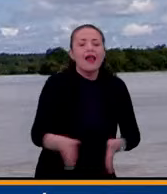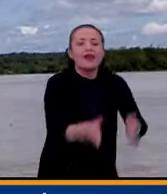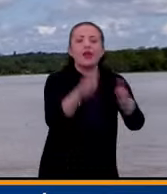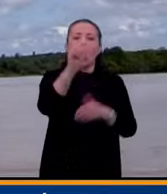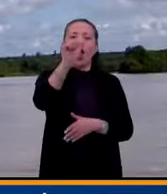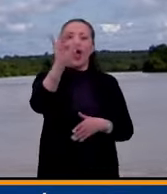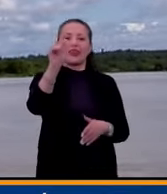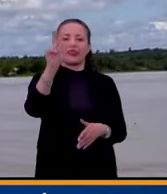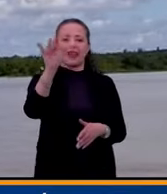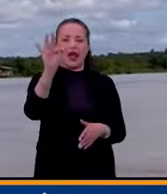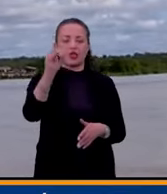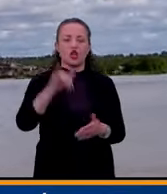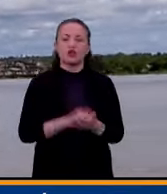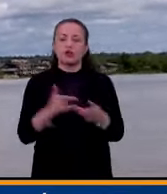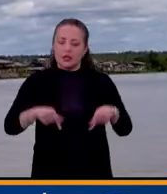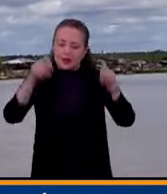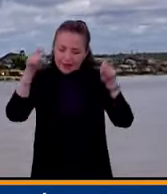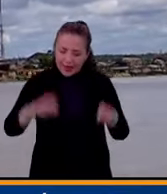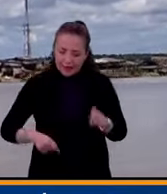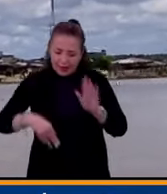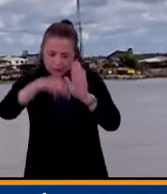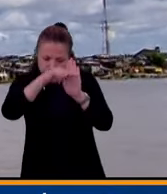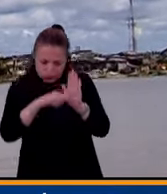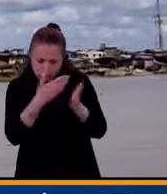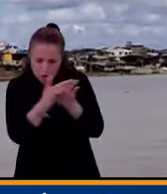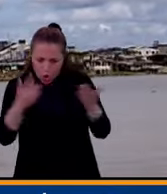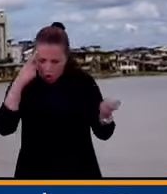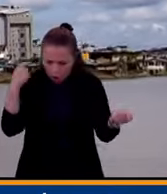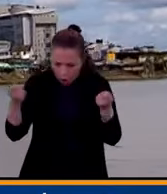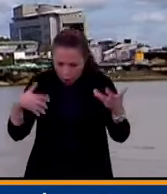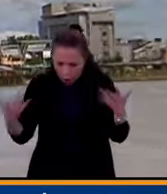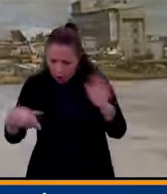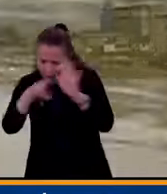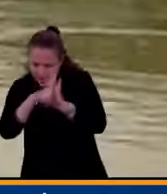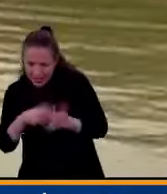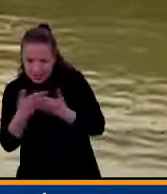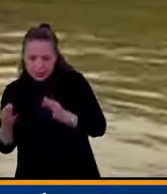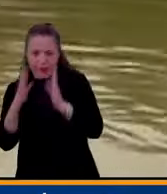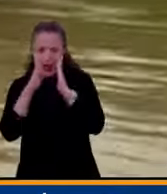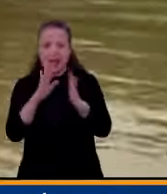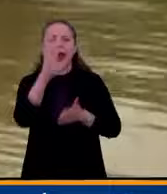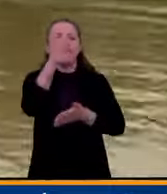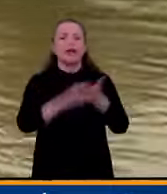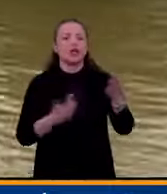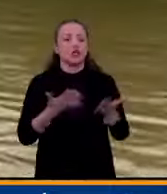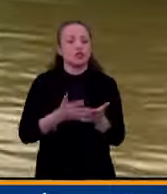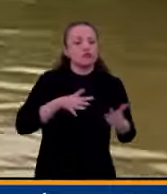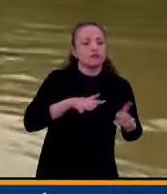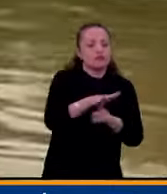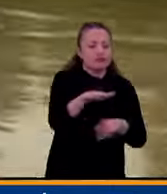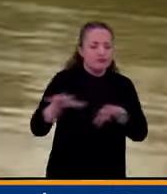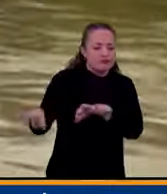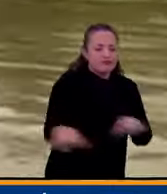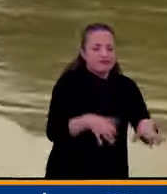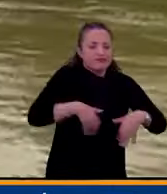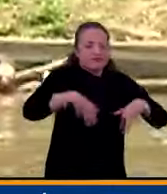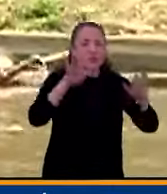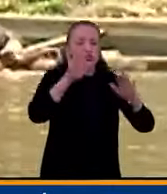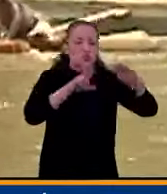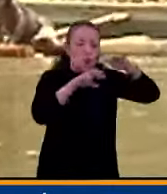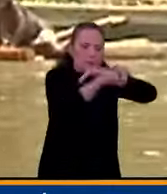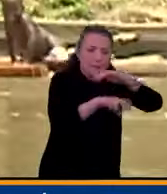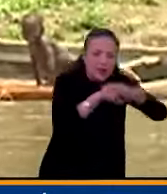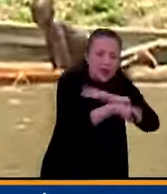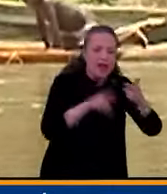adoptar medidas efectivas para contrarrestar las actividades mineras